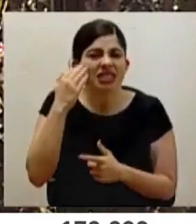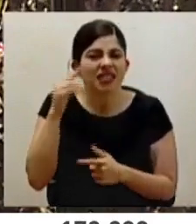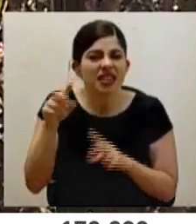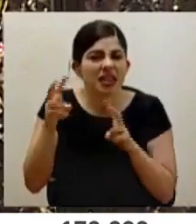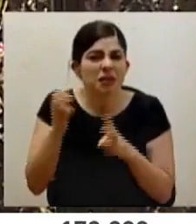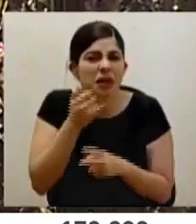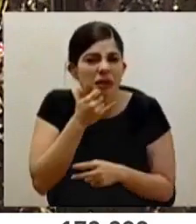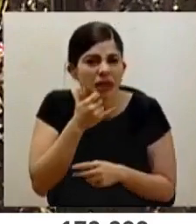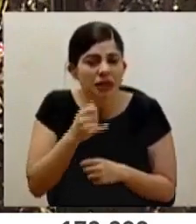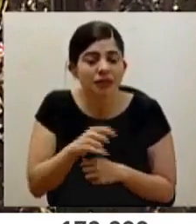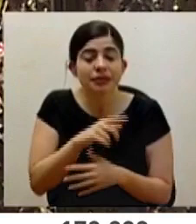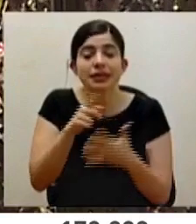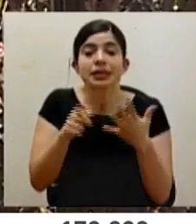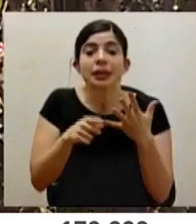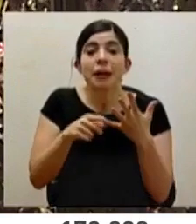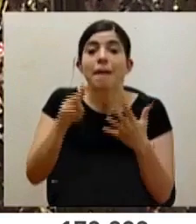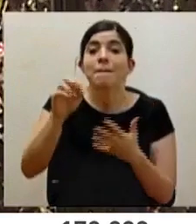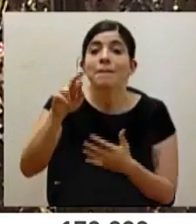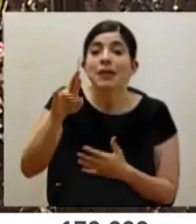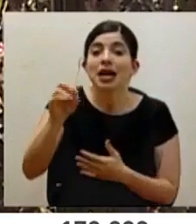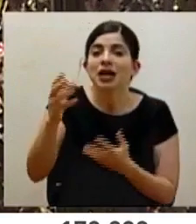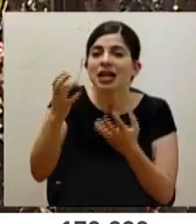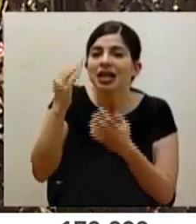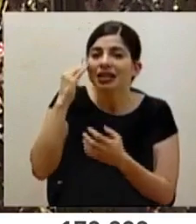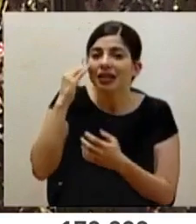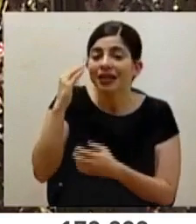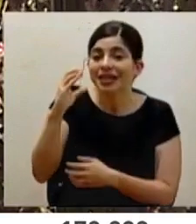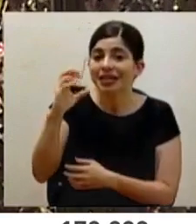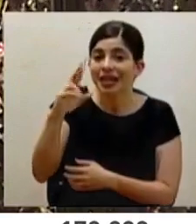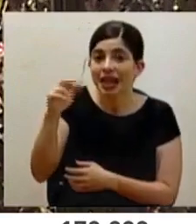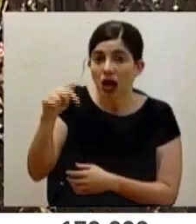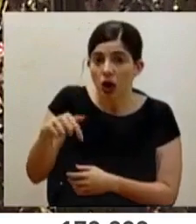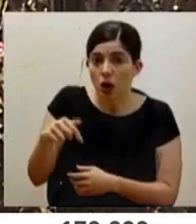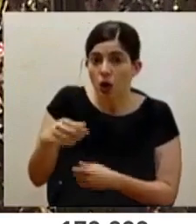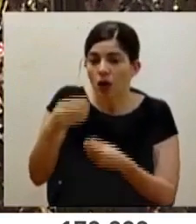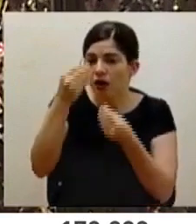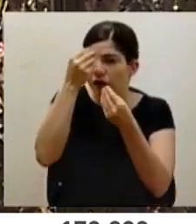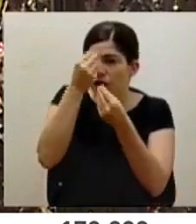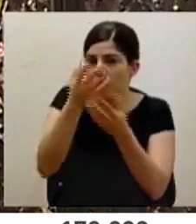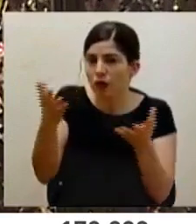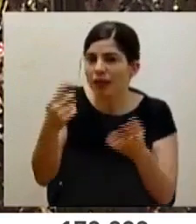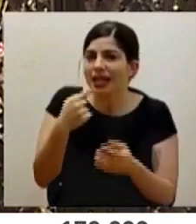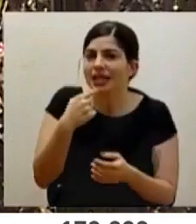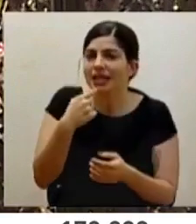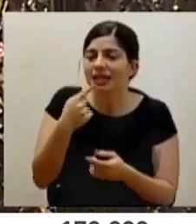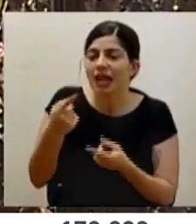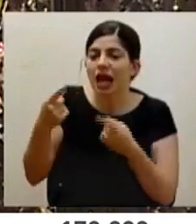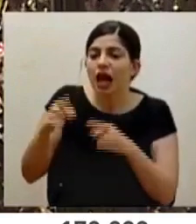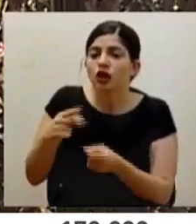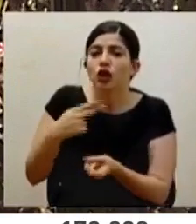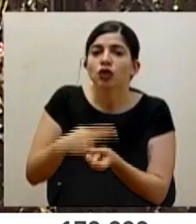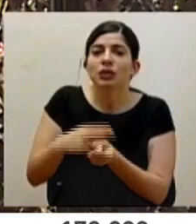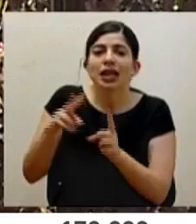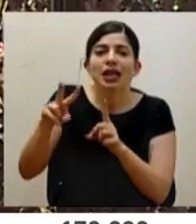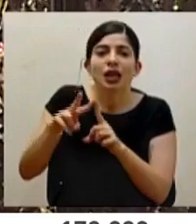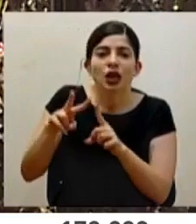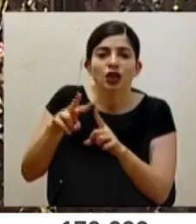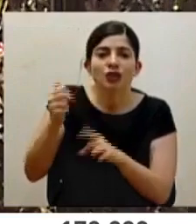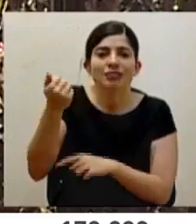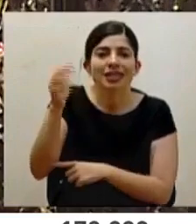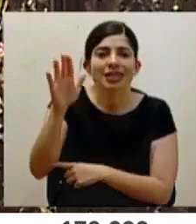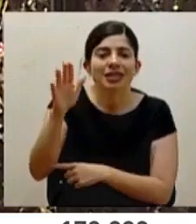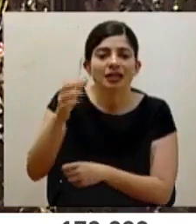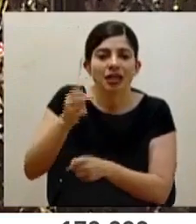tema. Y por último, para don Mario, quería saber, Cereo y sacó ayer una información sobre el caso del hospital de Nicoya, de los 15